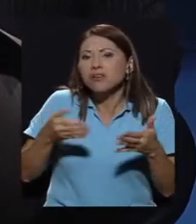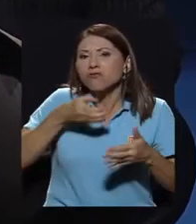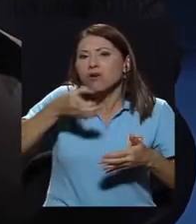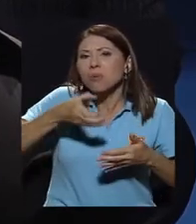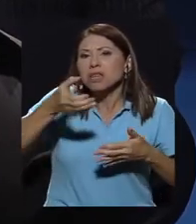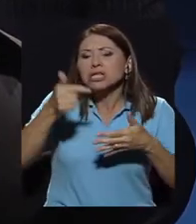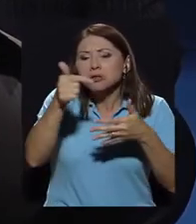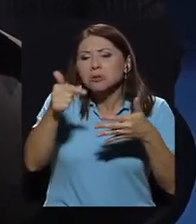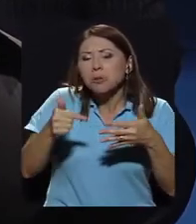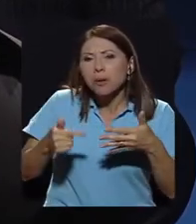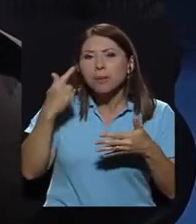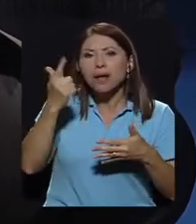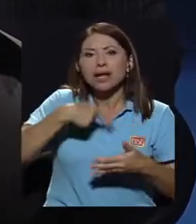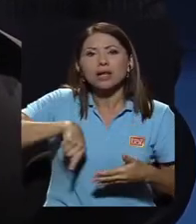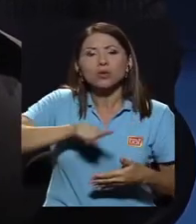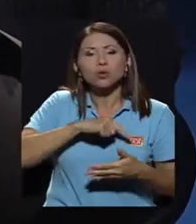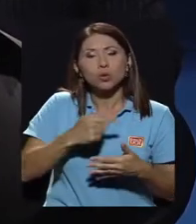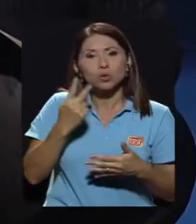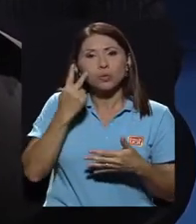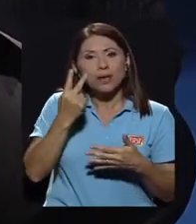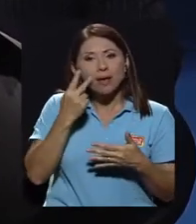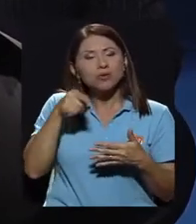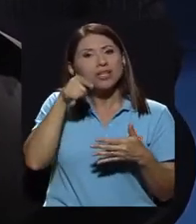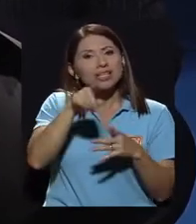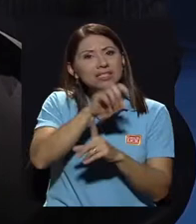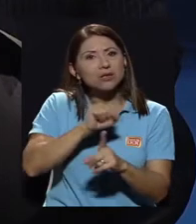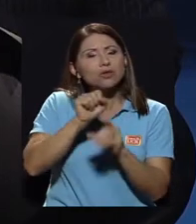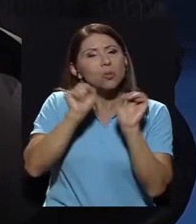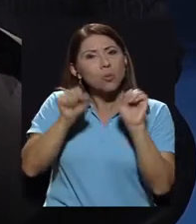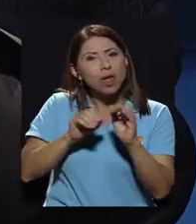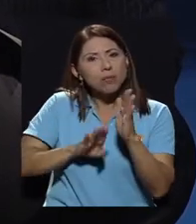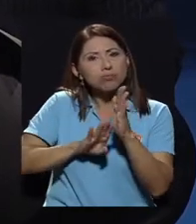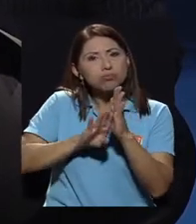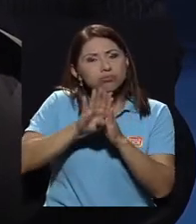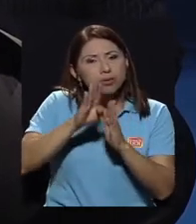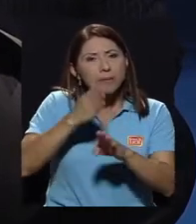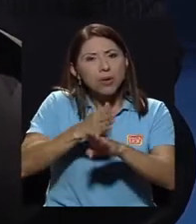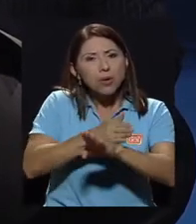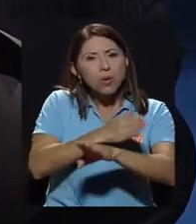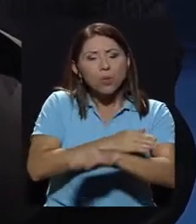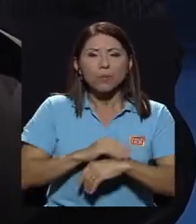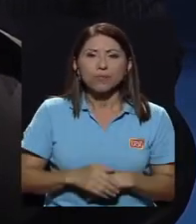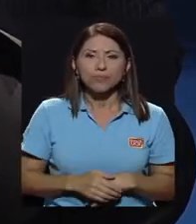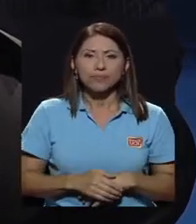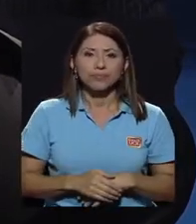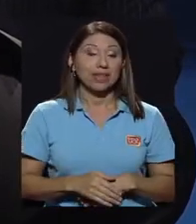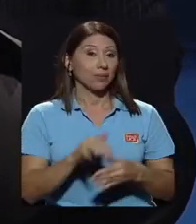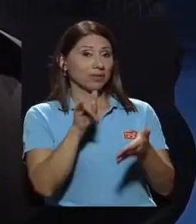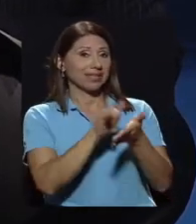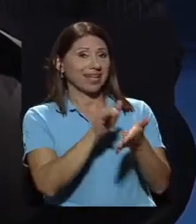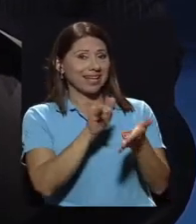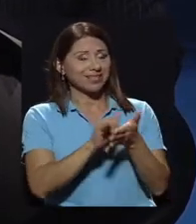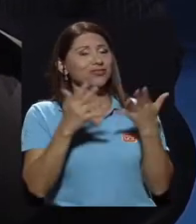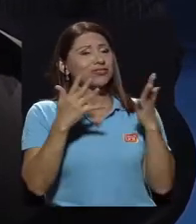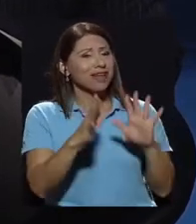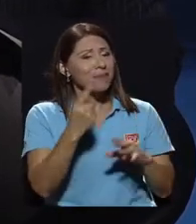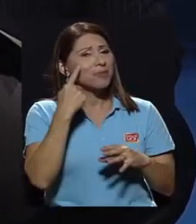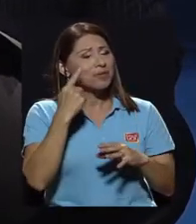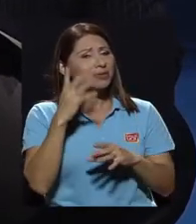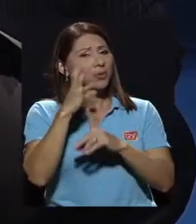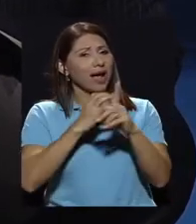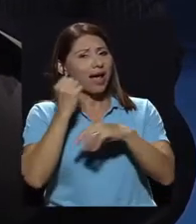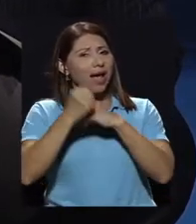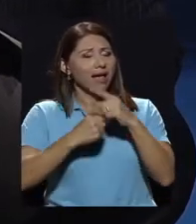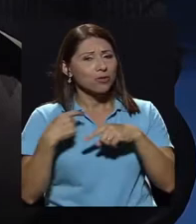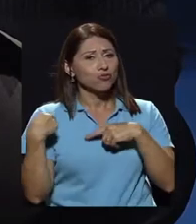para que tengamos una condición de vulnerabilidad que les permita ir mejorando año con año? Esto sí se ha venido viendo de año con